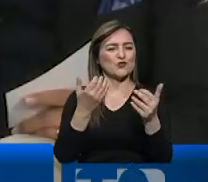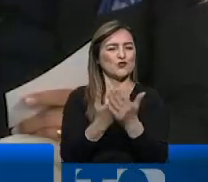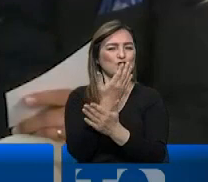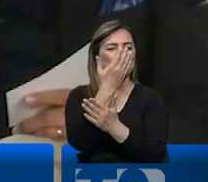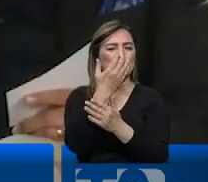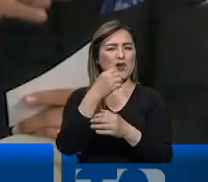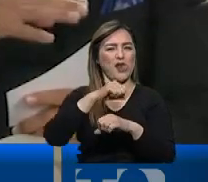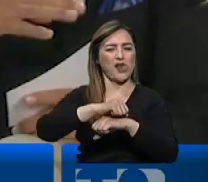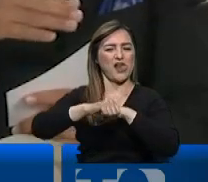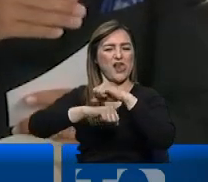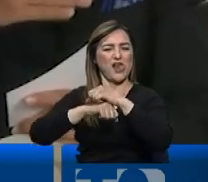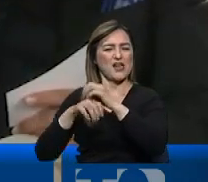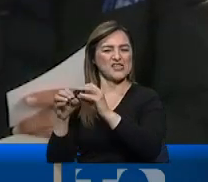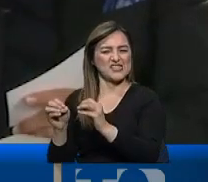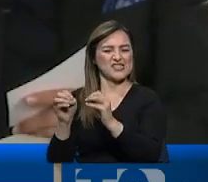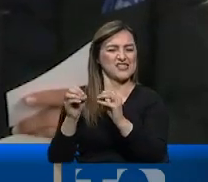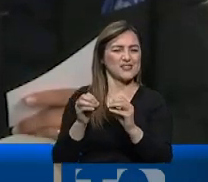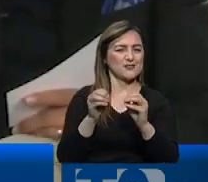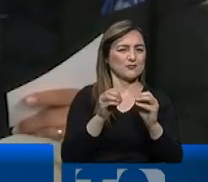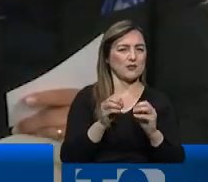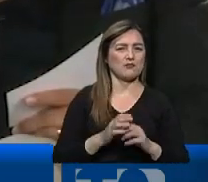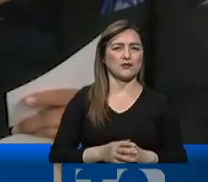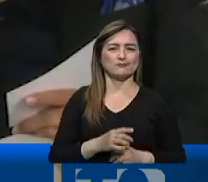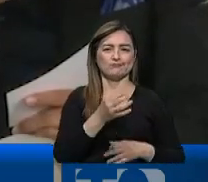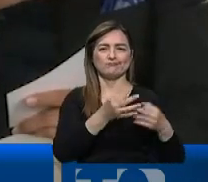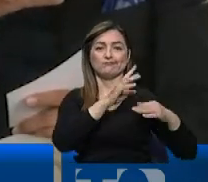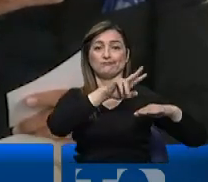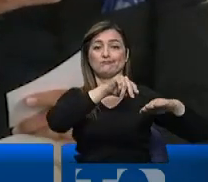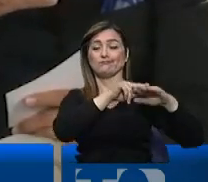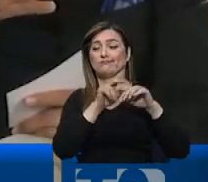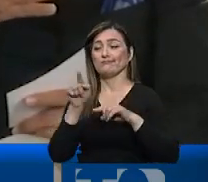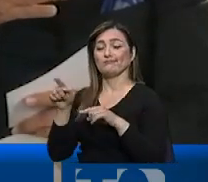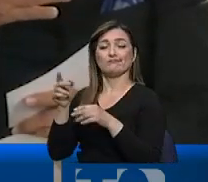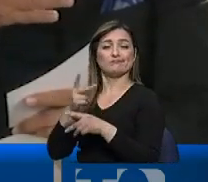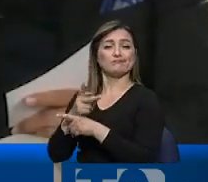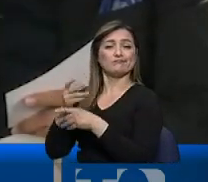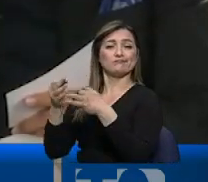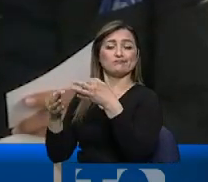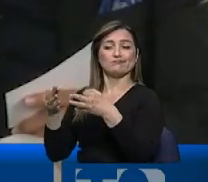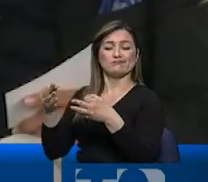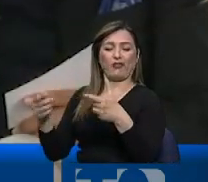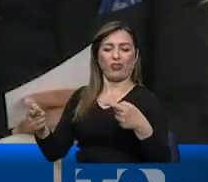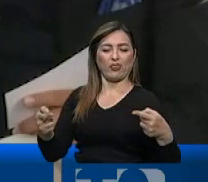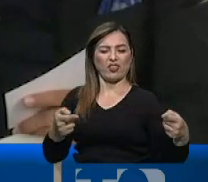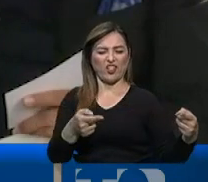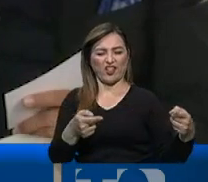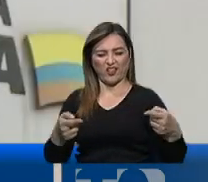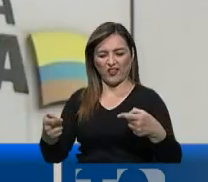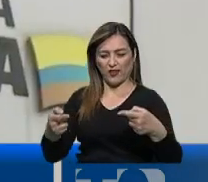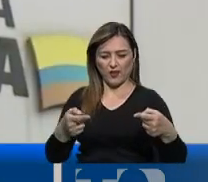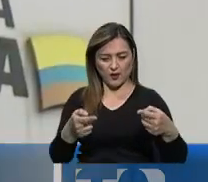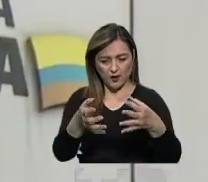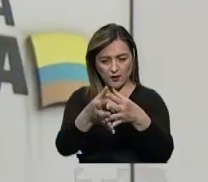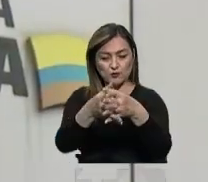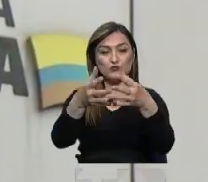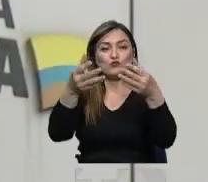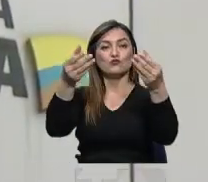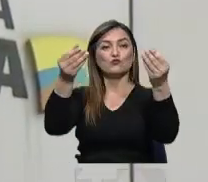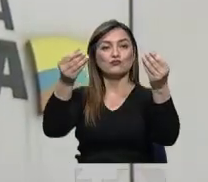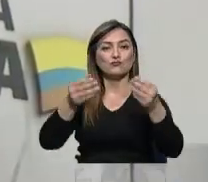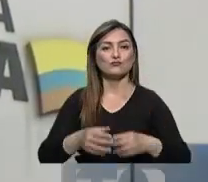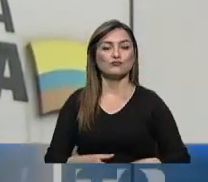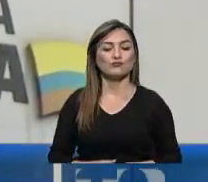estos conflictos que se presentan entre la Corte Nacional y el Consejo de la Judicatura. Y al